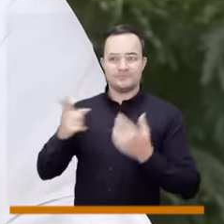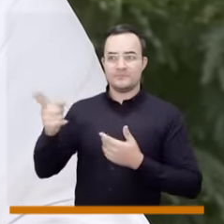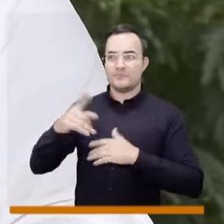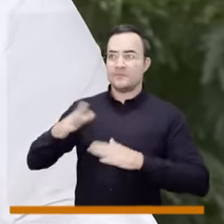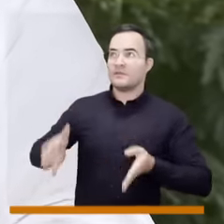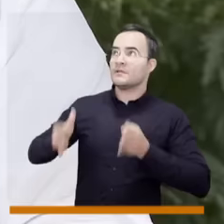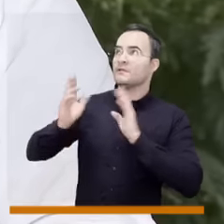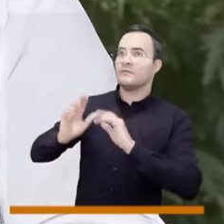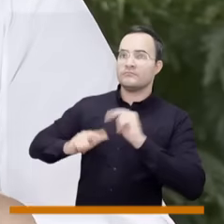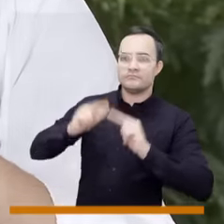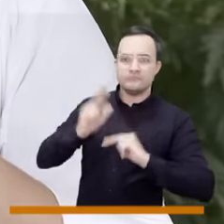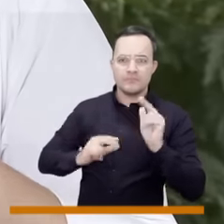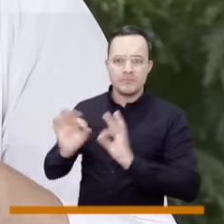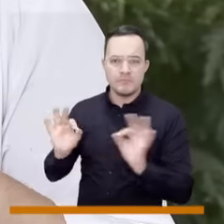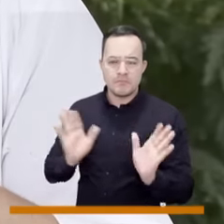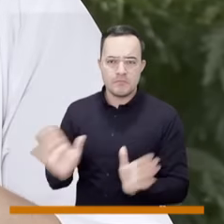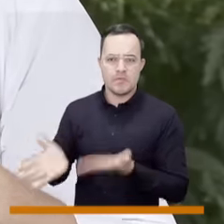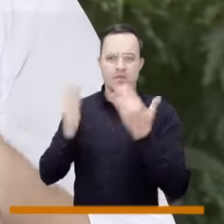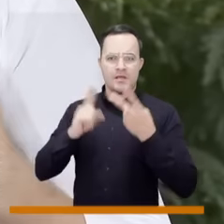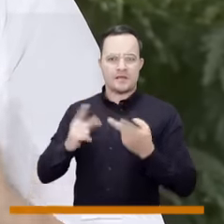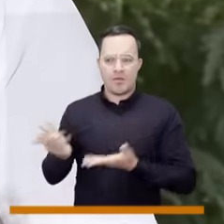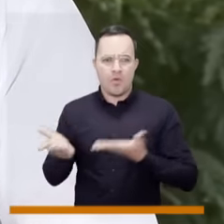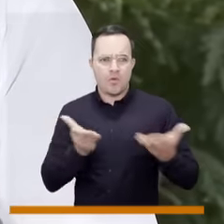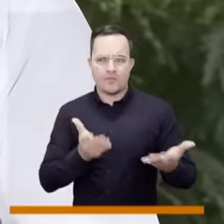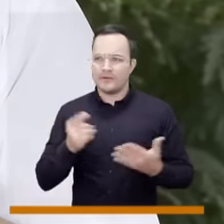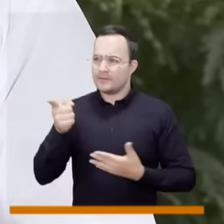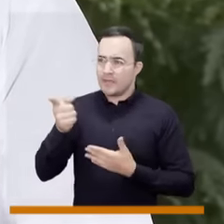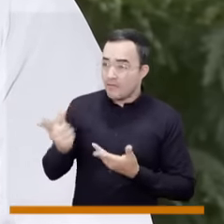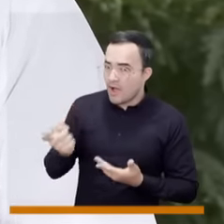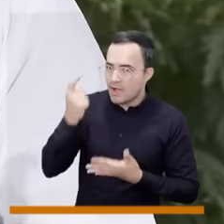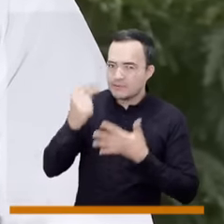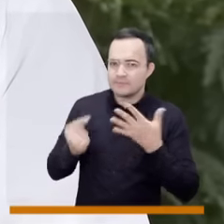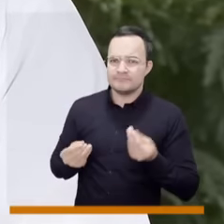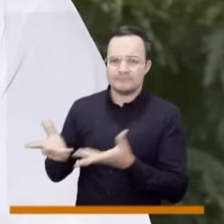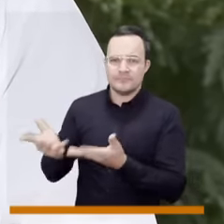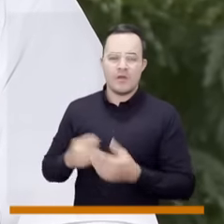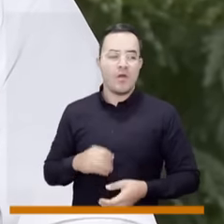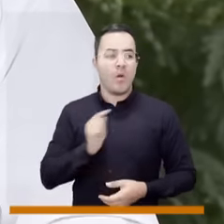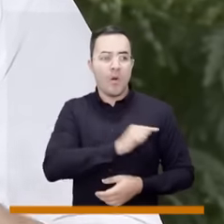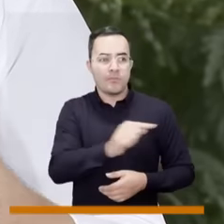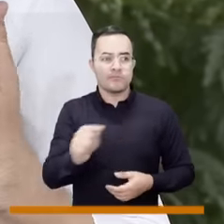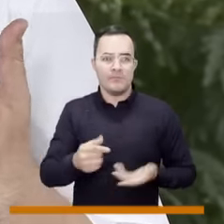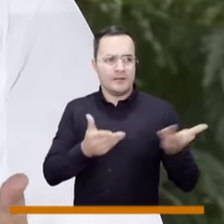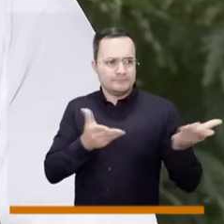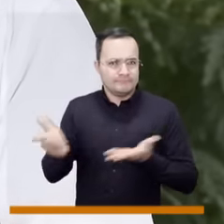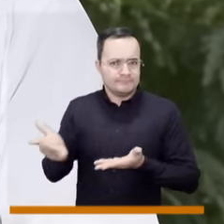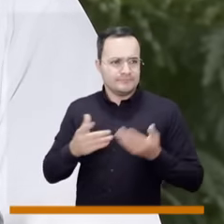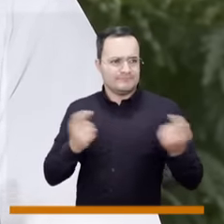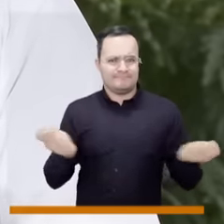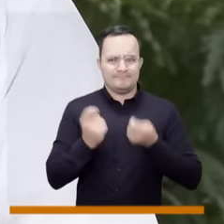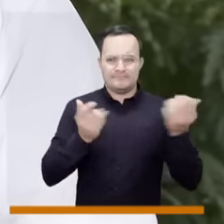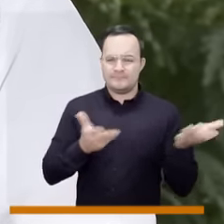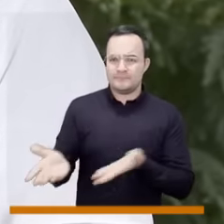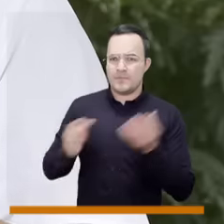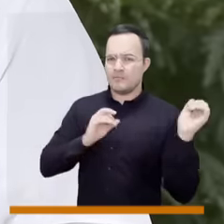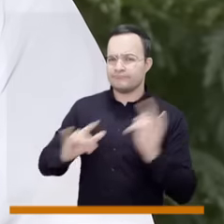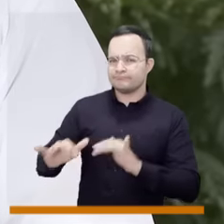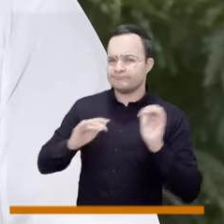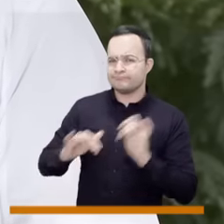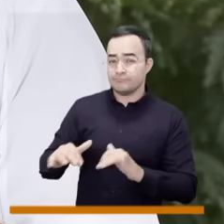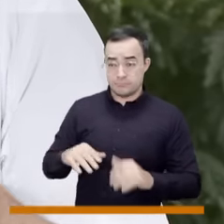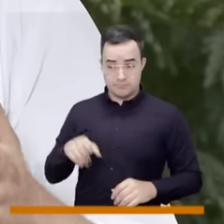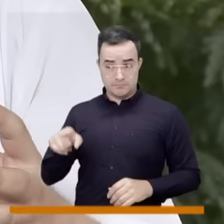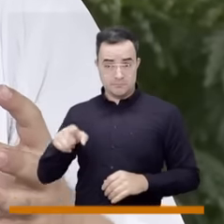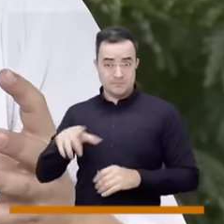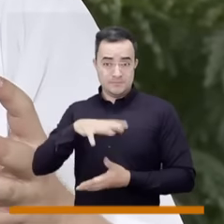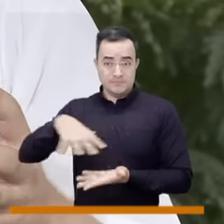debemos de mejorar la oferta, de garantizar un flujo de comunidad, de personas de manera constante en estos espacios, porque son